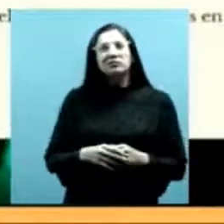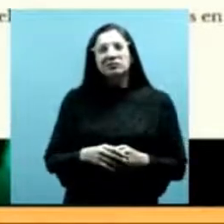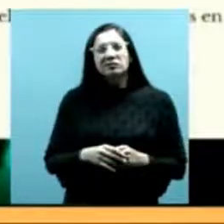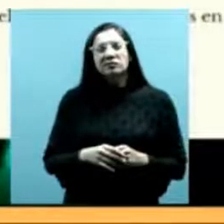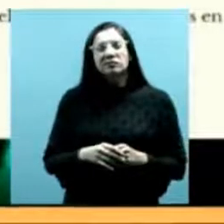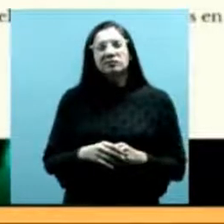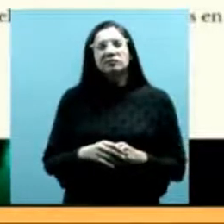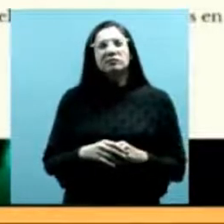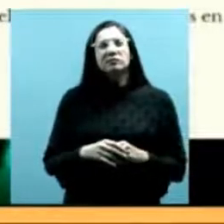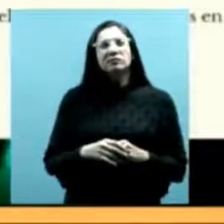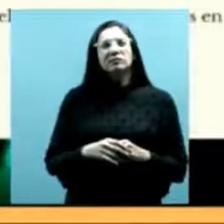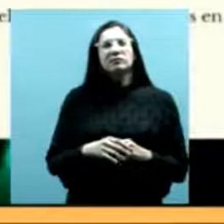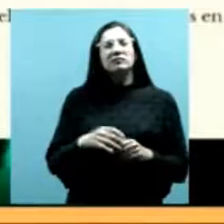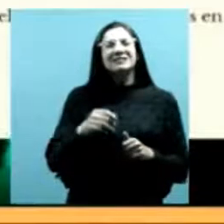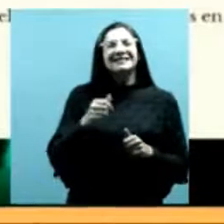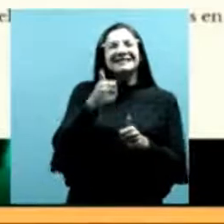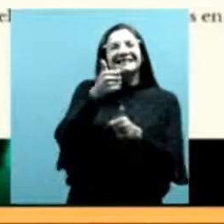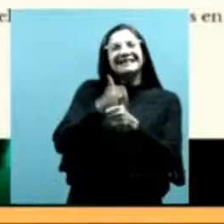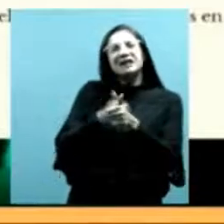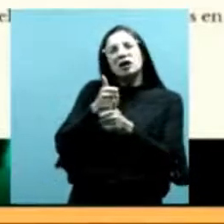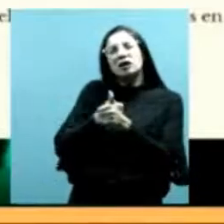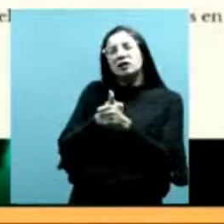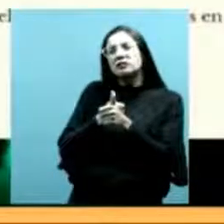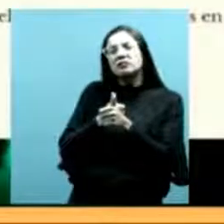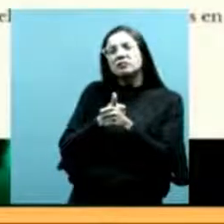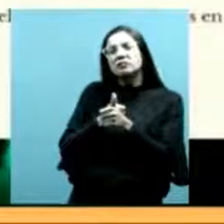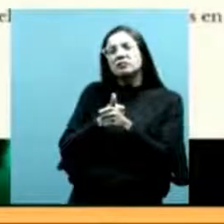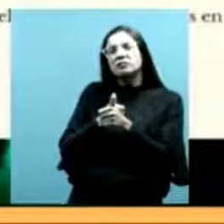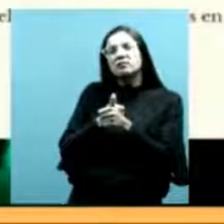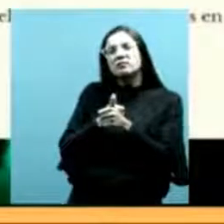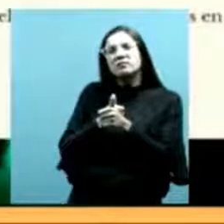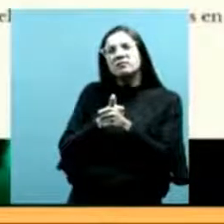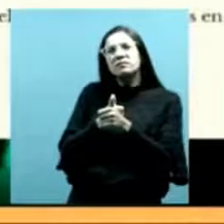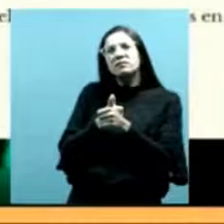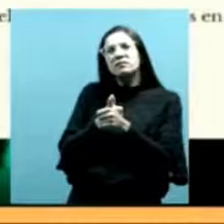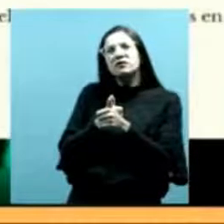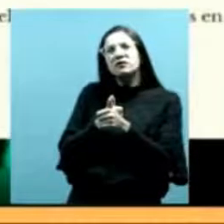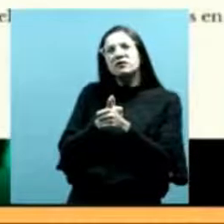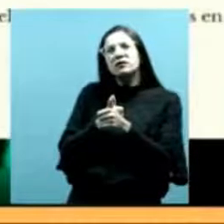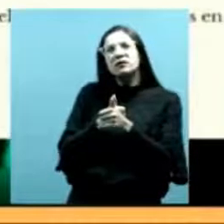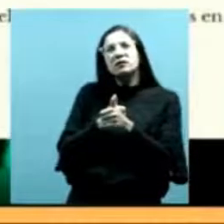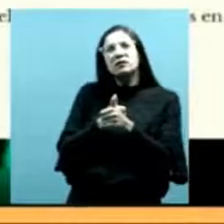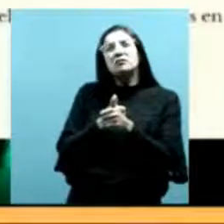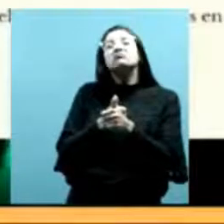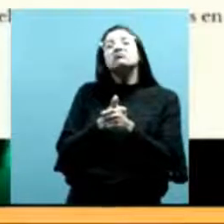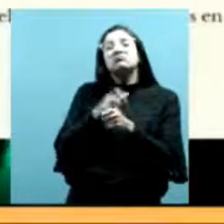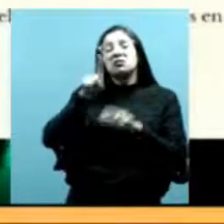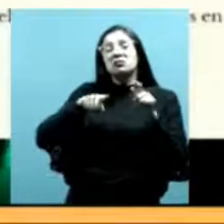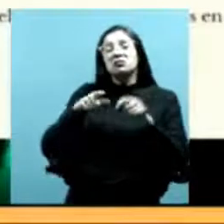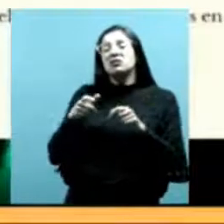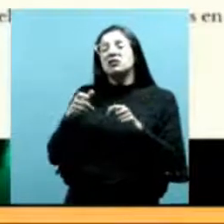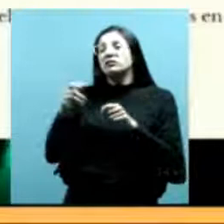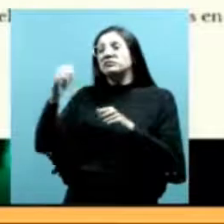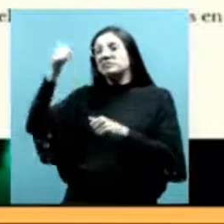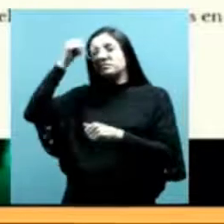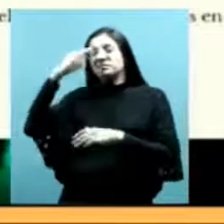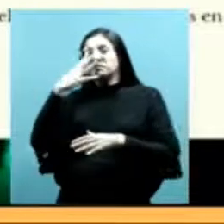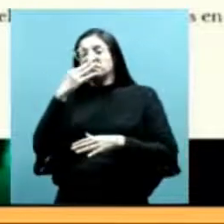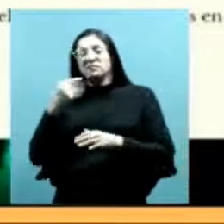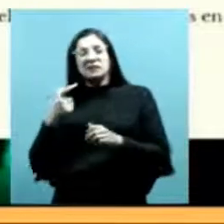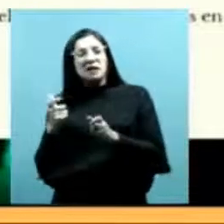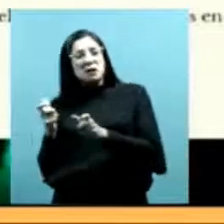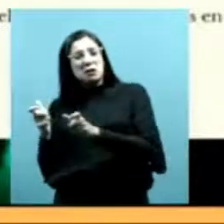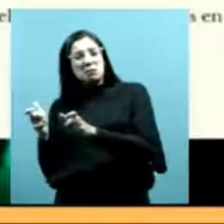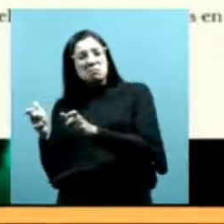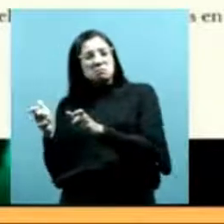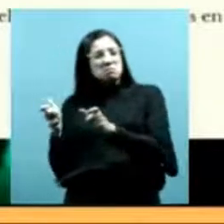abuelo unos los que querían uno lo que quería era disparar muchos se disparaban pero los agarraban y los volvían